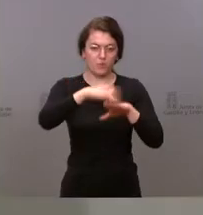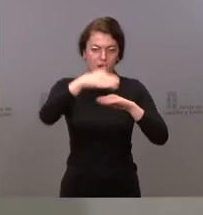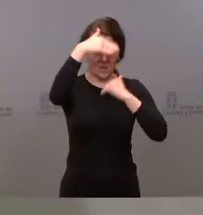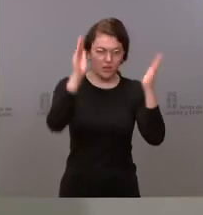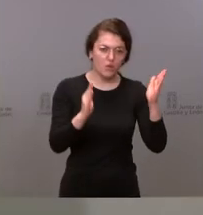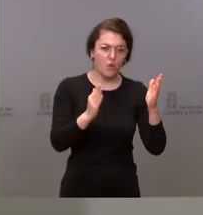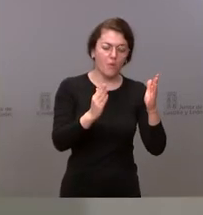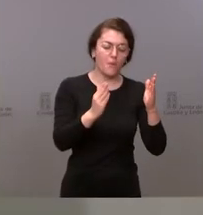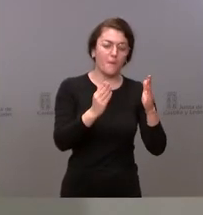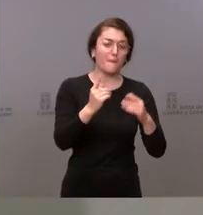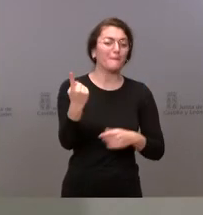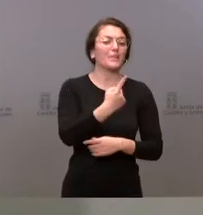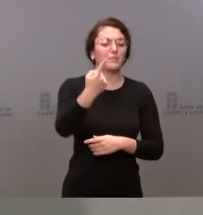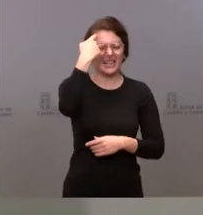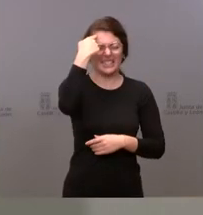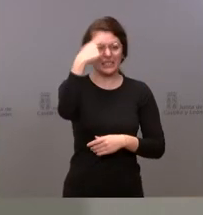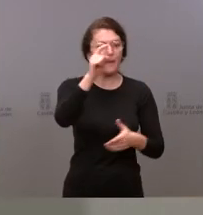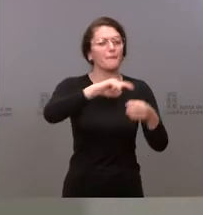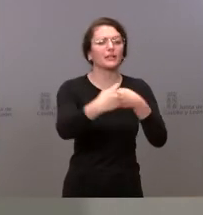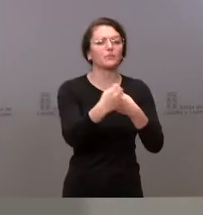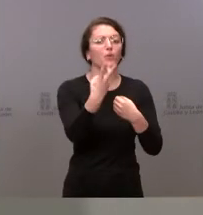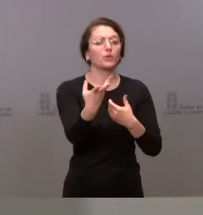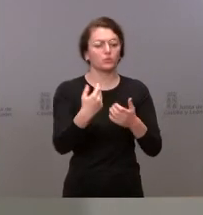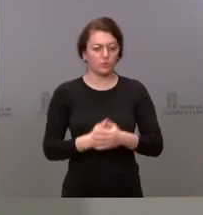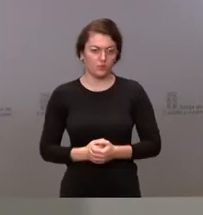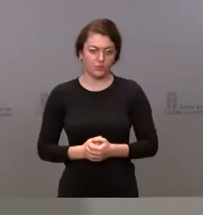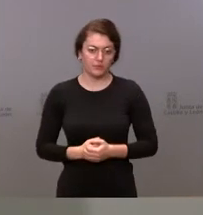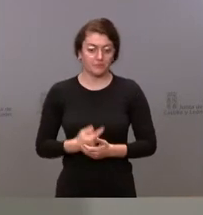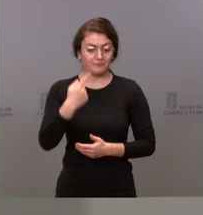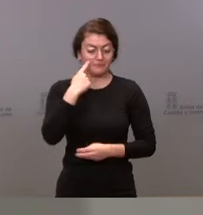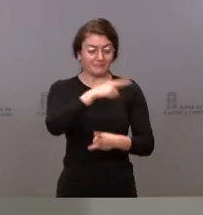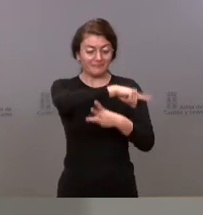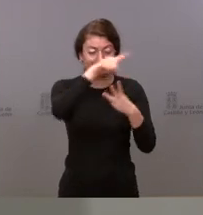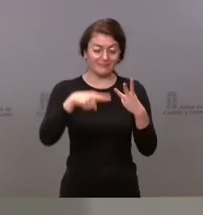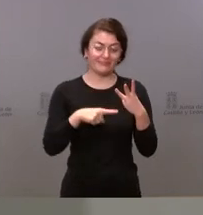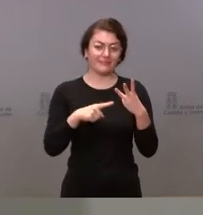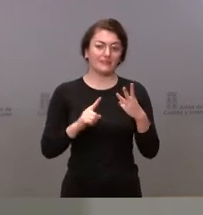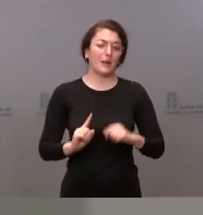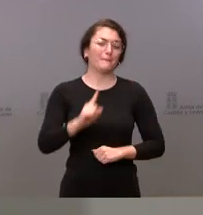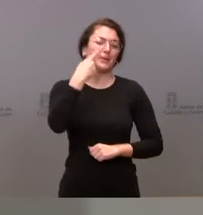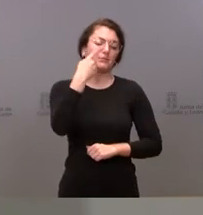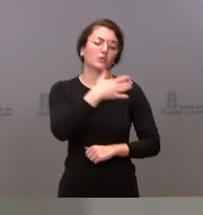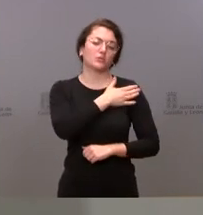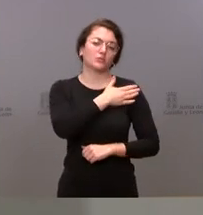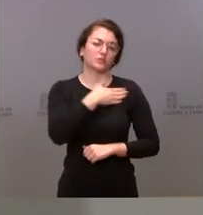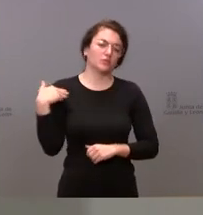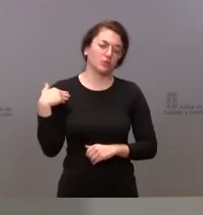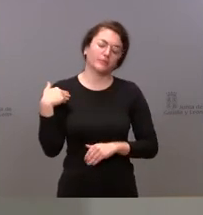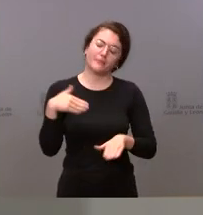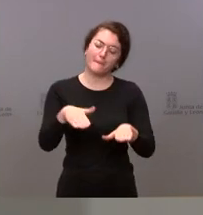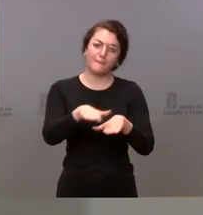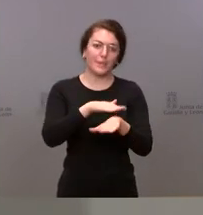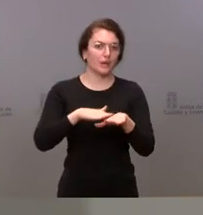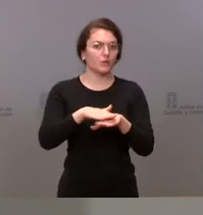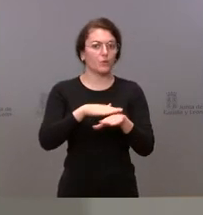Bien, pues, en relación con estas tres preguntas, primero pedirles disculpas porque un